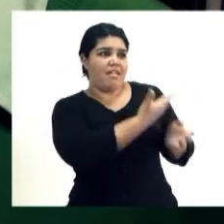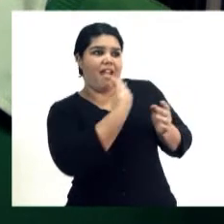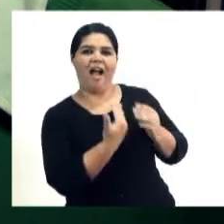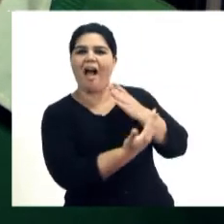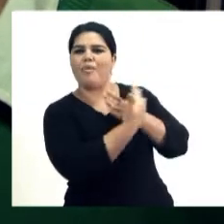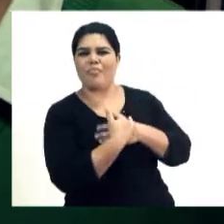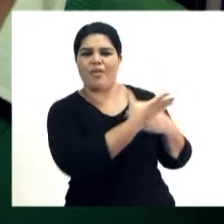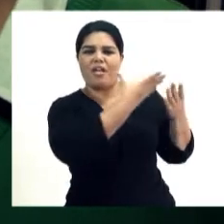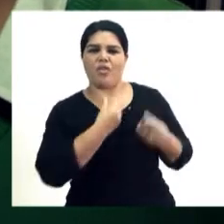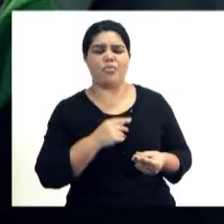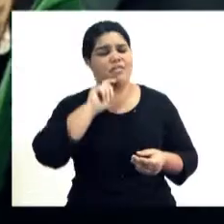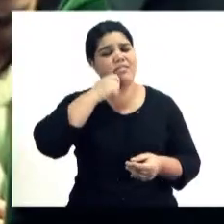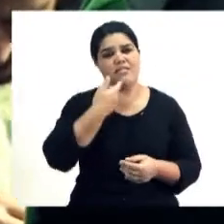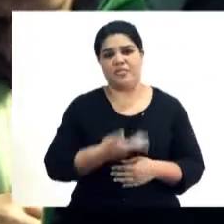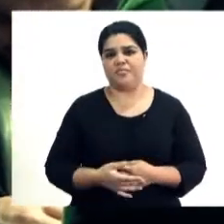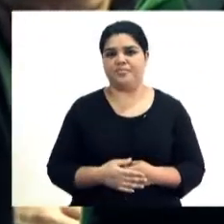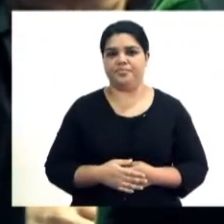mano, guiando, es muy enriquecedora.